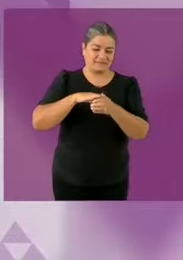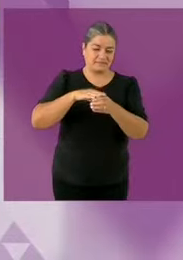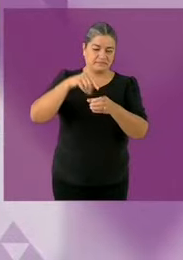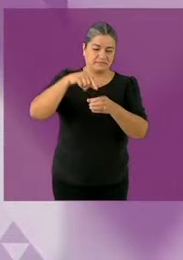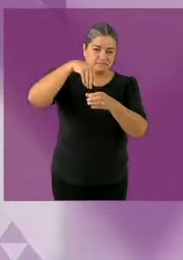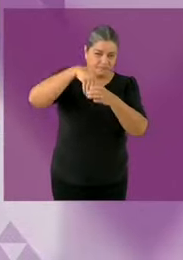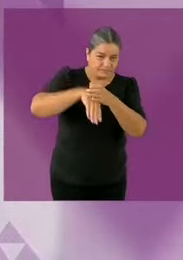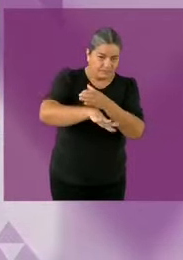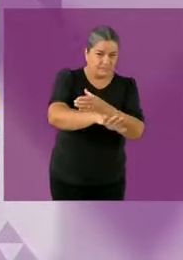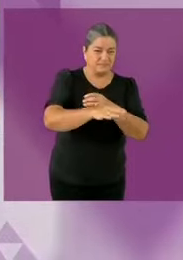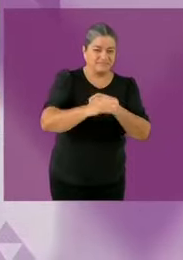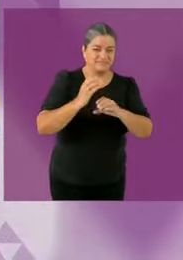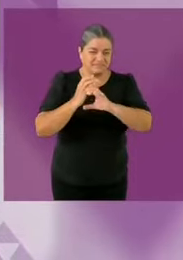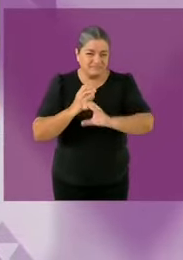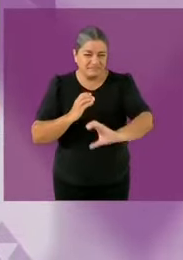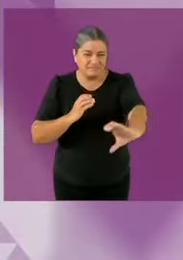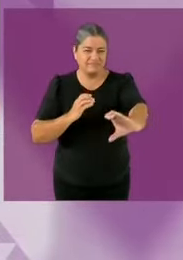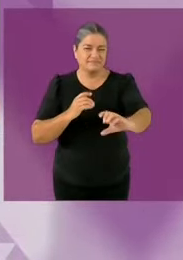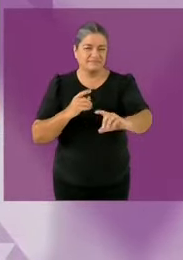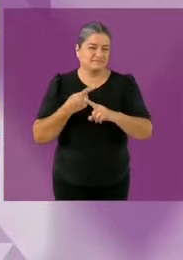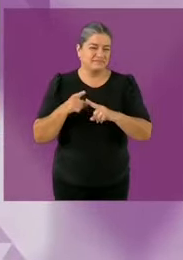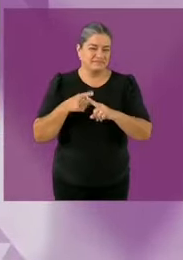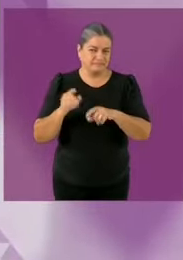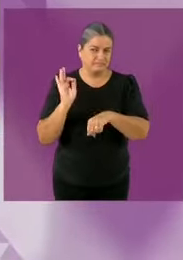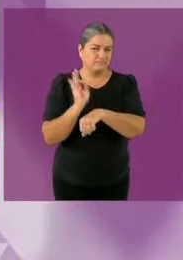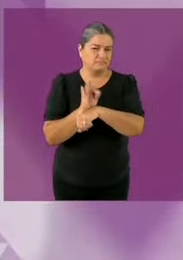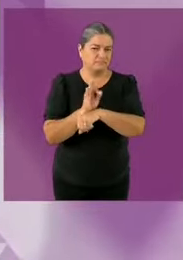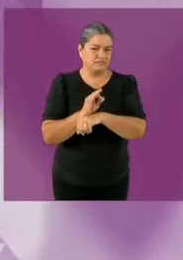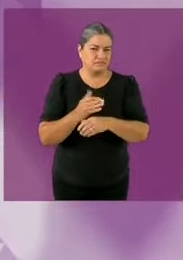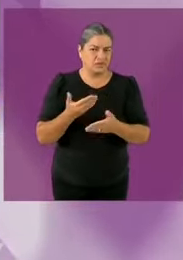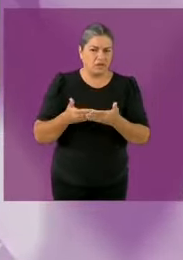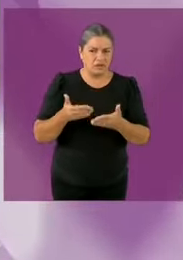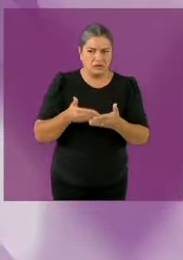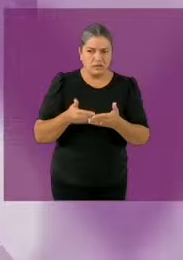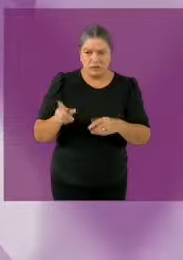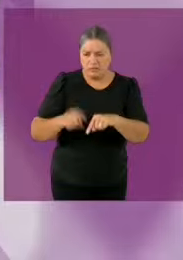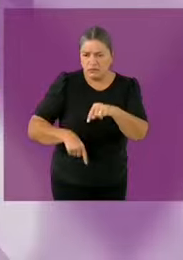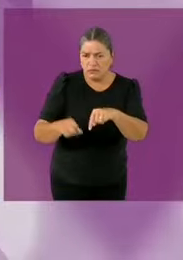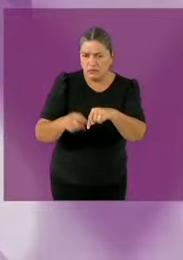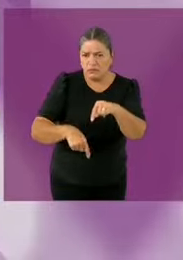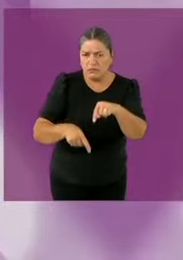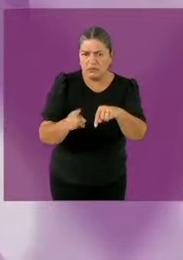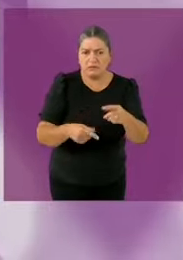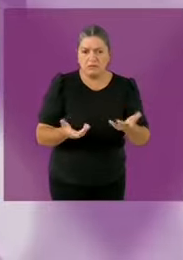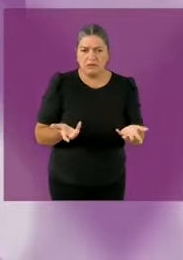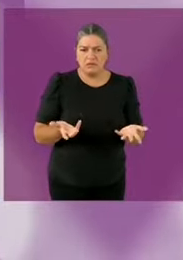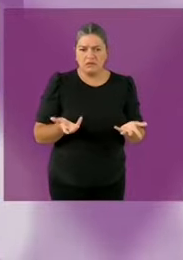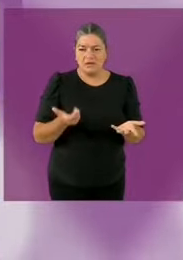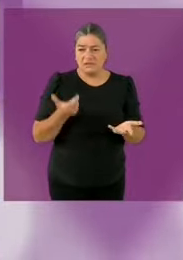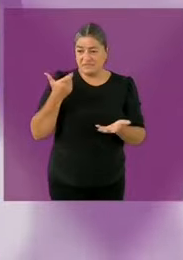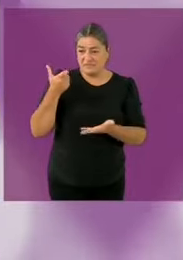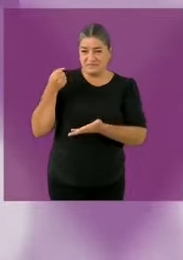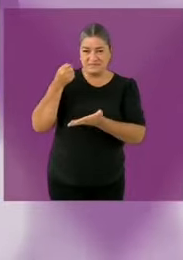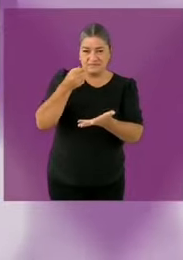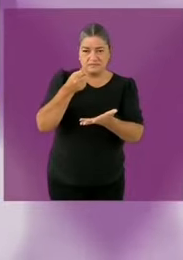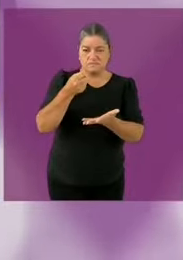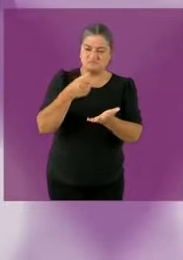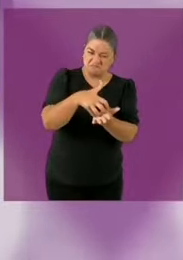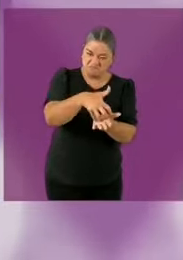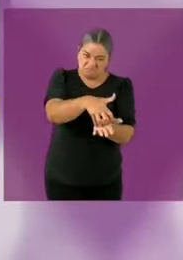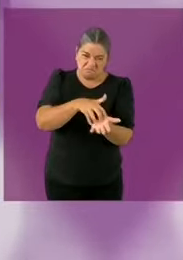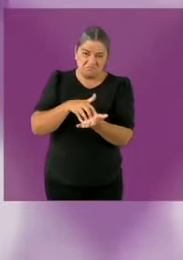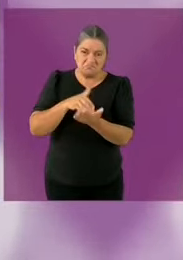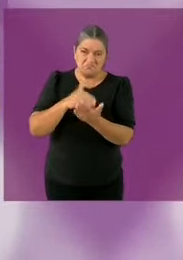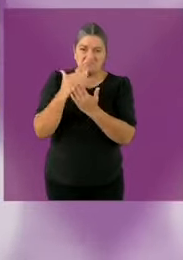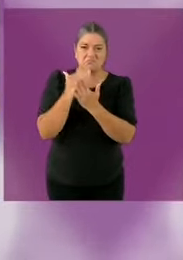de apoyo a las artesanas eso prácticamente no existe el INPI iliquetaron 40% del presupuesto eso va a regresar en mi gobierno y voy a impulsar